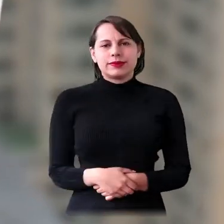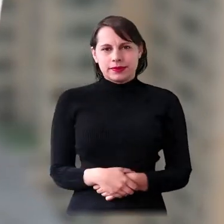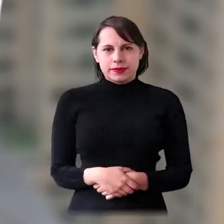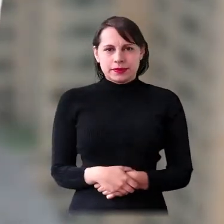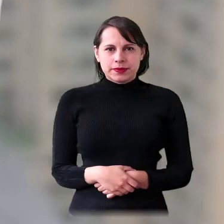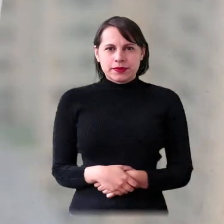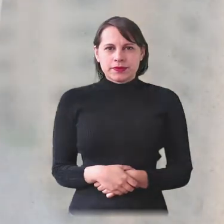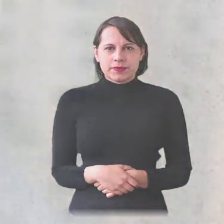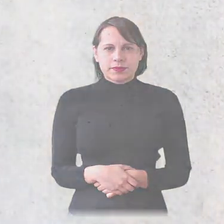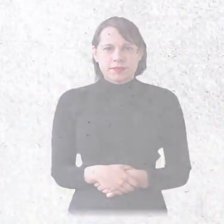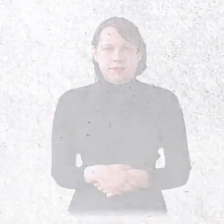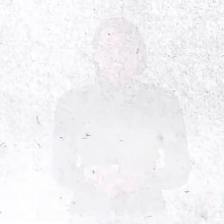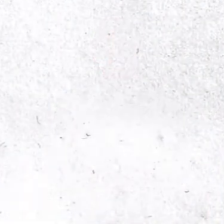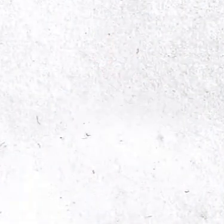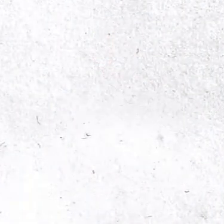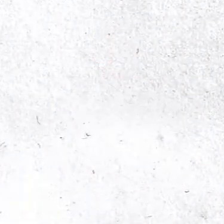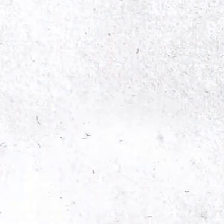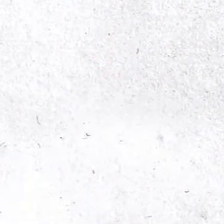un gran gusto.